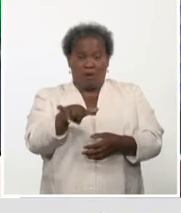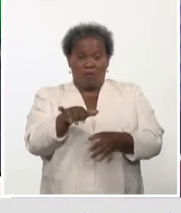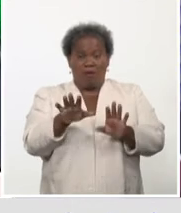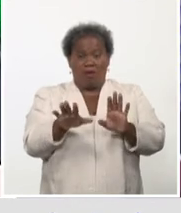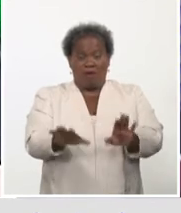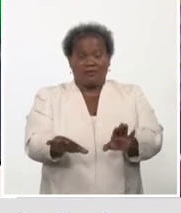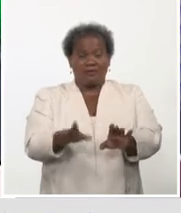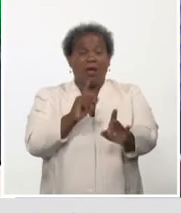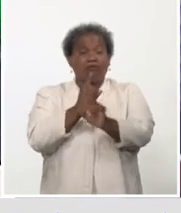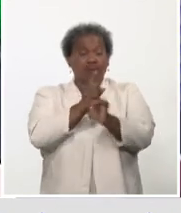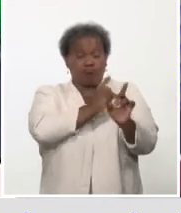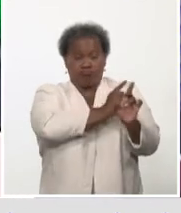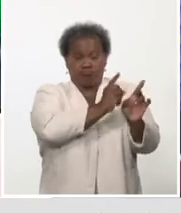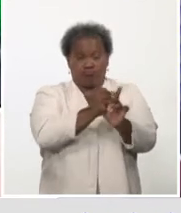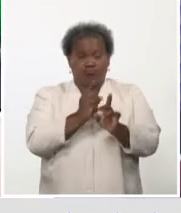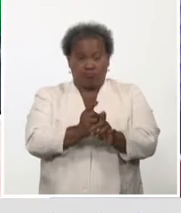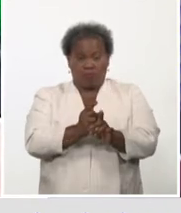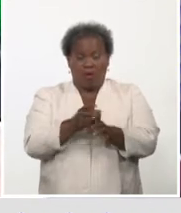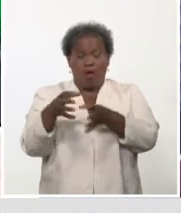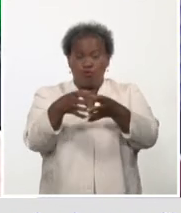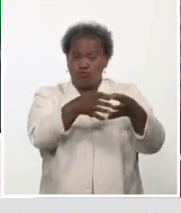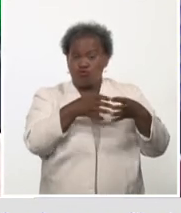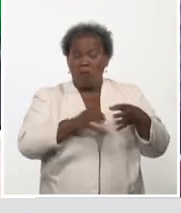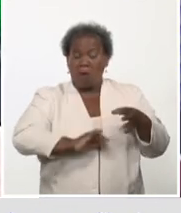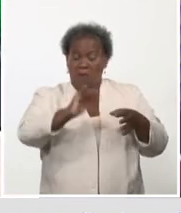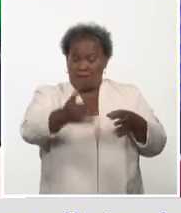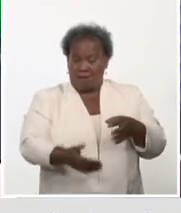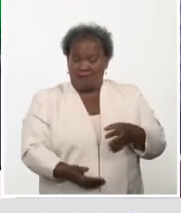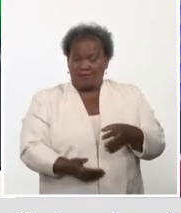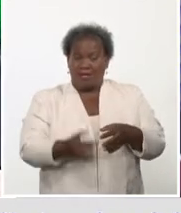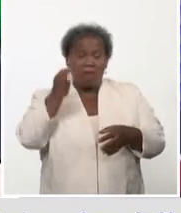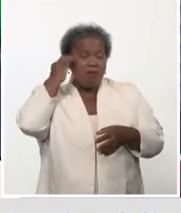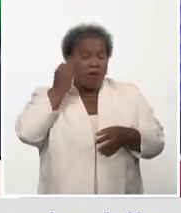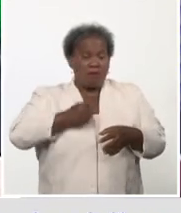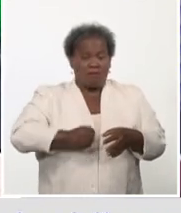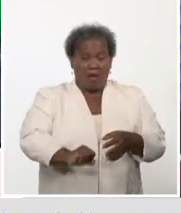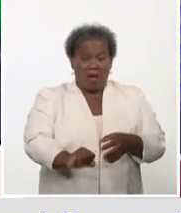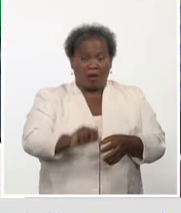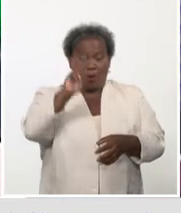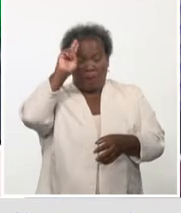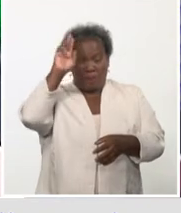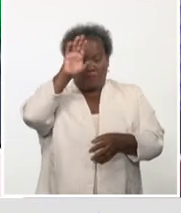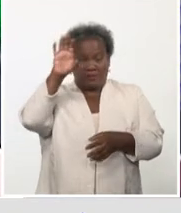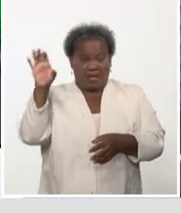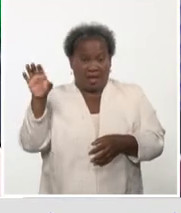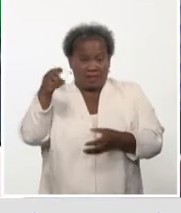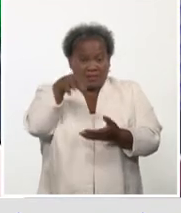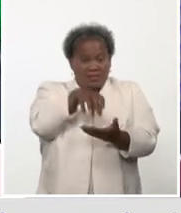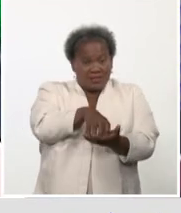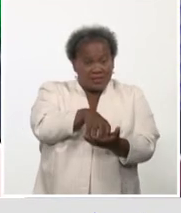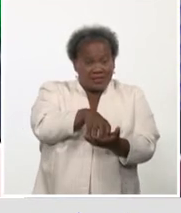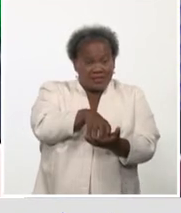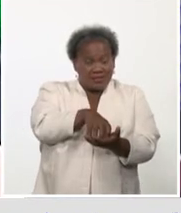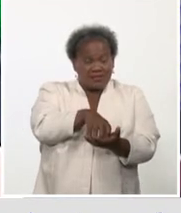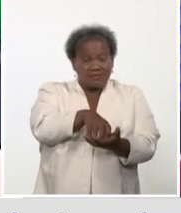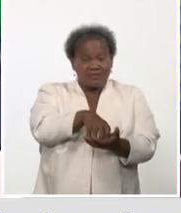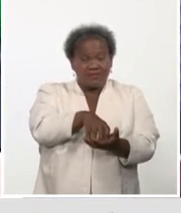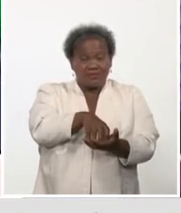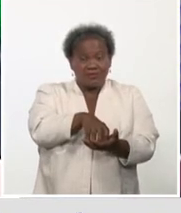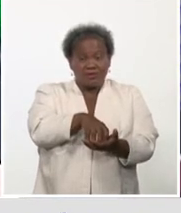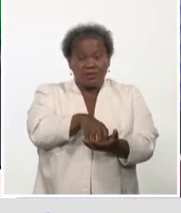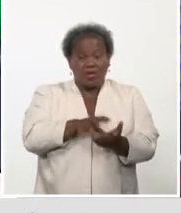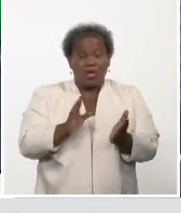contagio en estas poblaciones, sobre todo en lugares que tienen que estar, como en los hospitales, es, por ejemplo, no hay